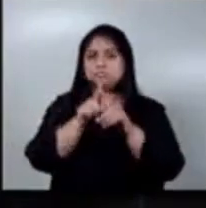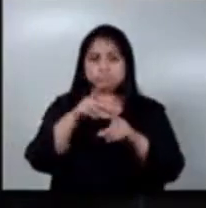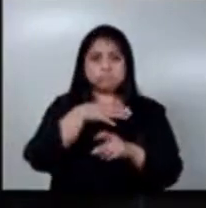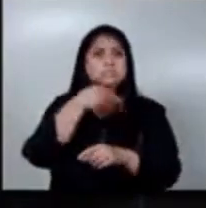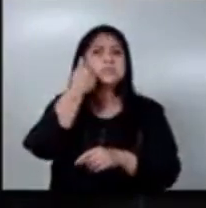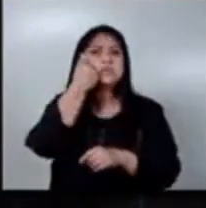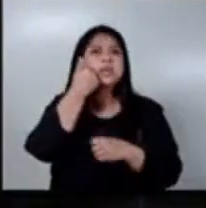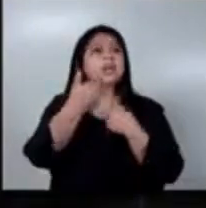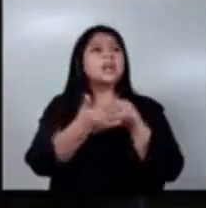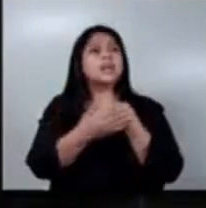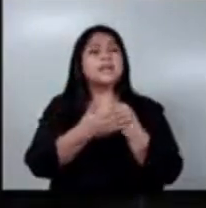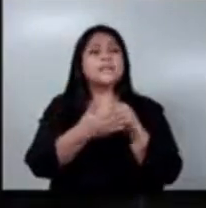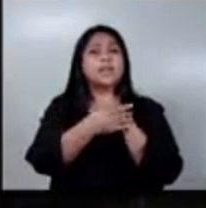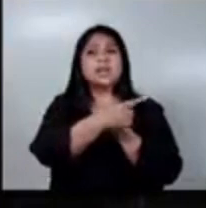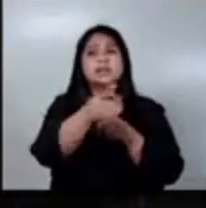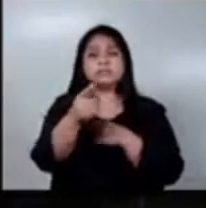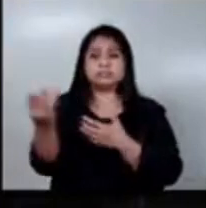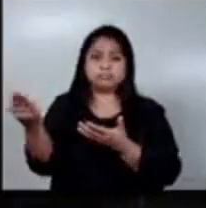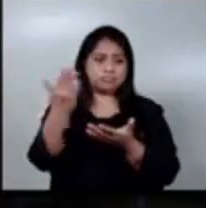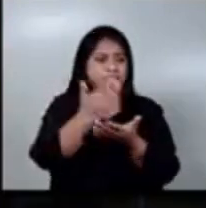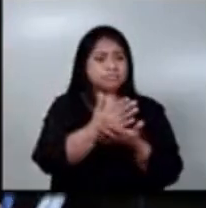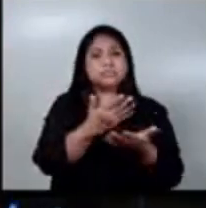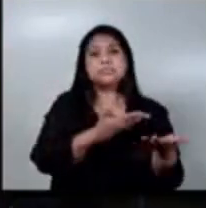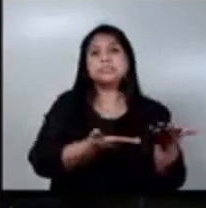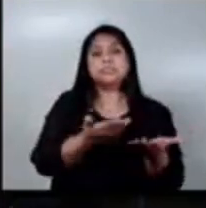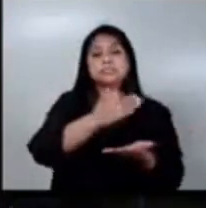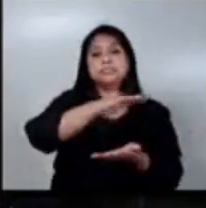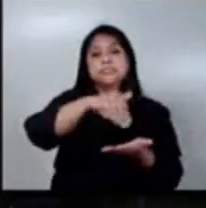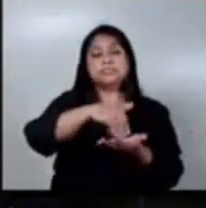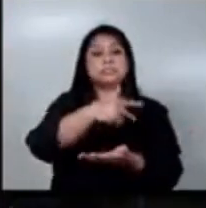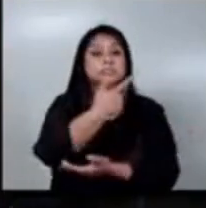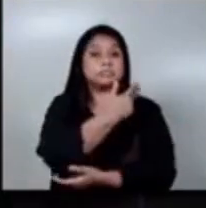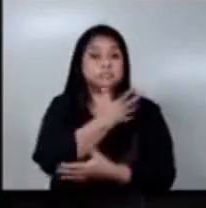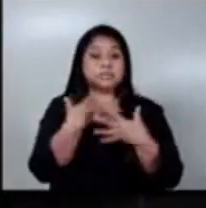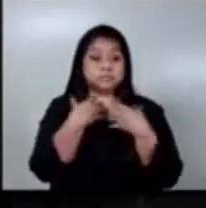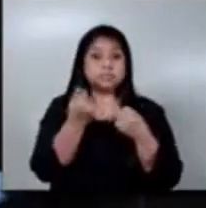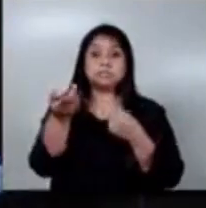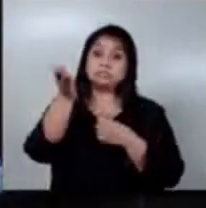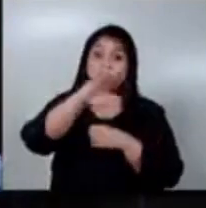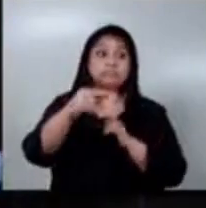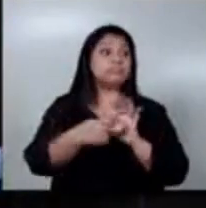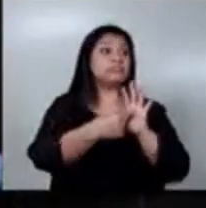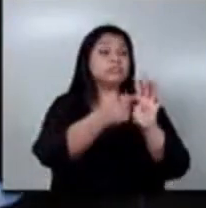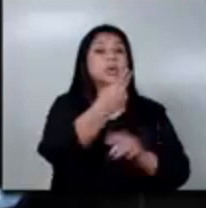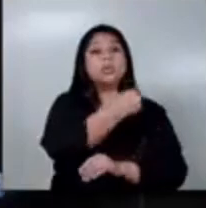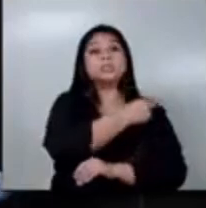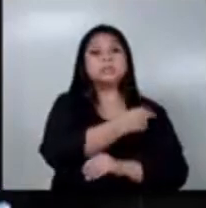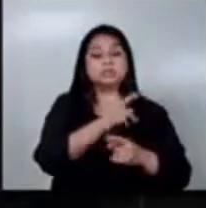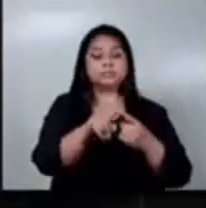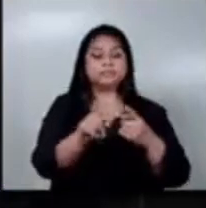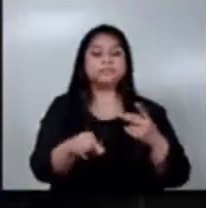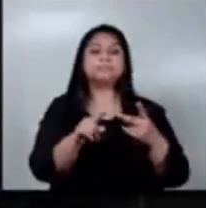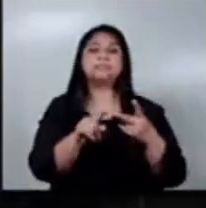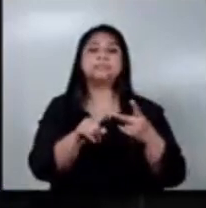El llamado que se les hace a acercarse a los centros de salud para después ser referidos a los hospitales nacionales. Otra pregunta,